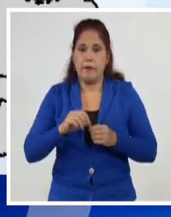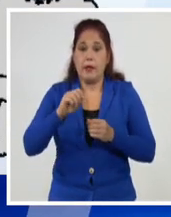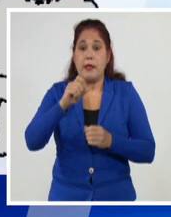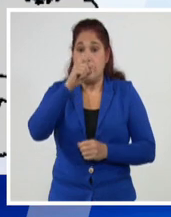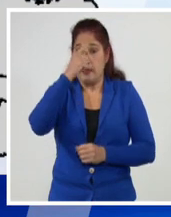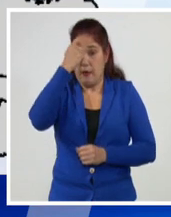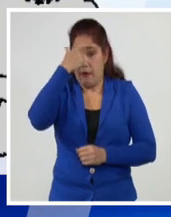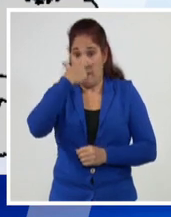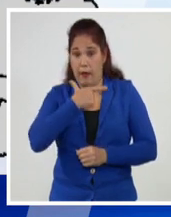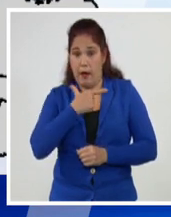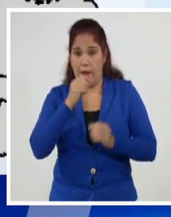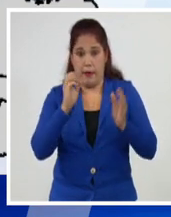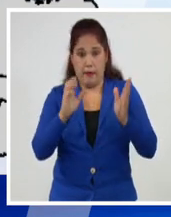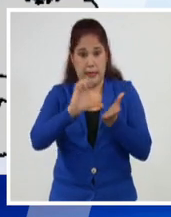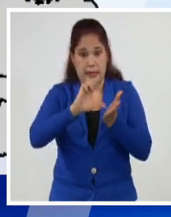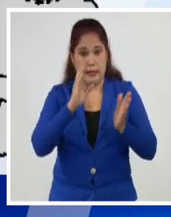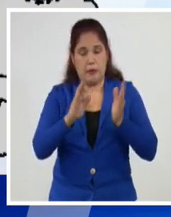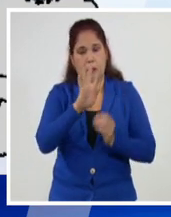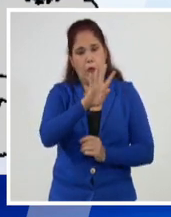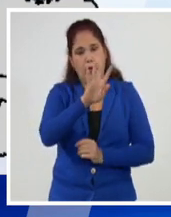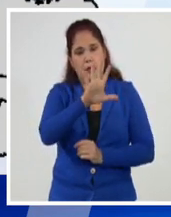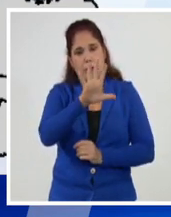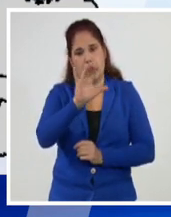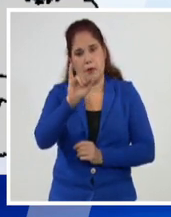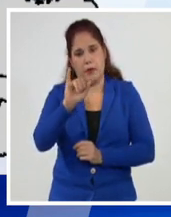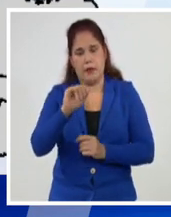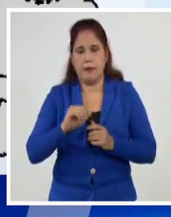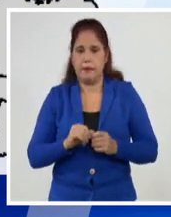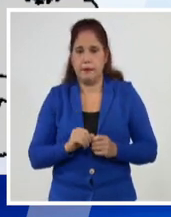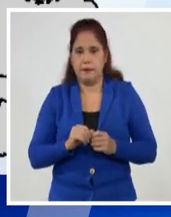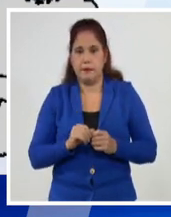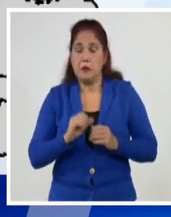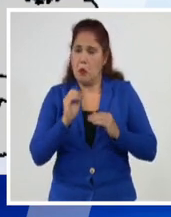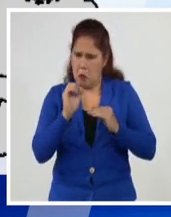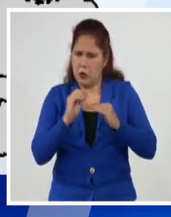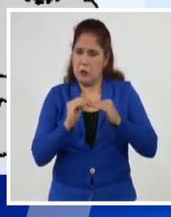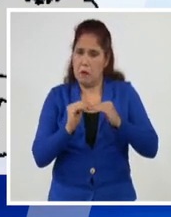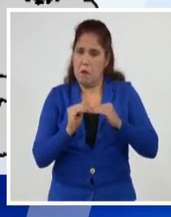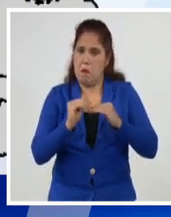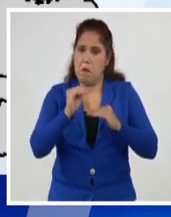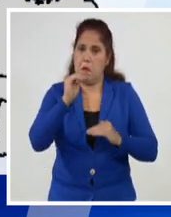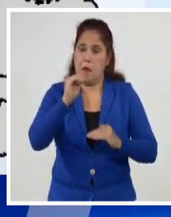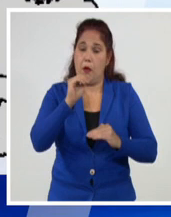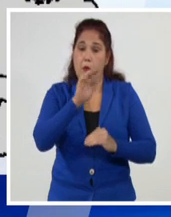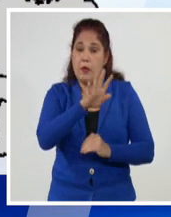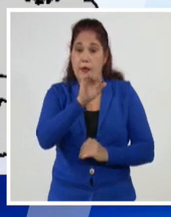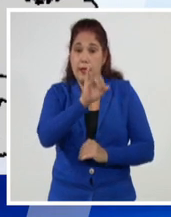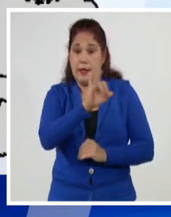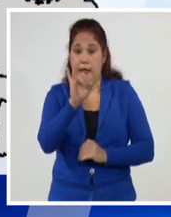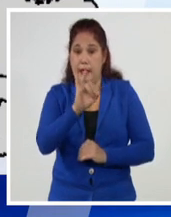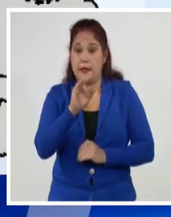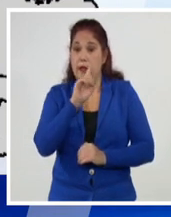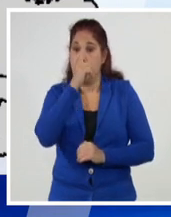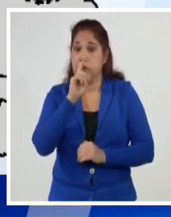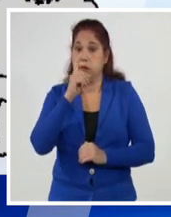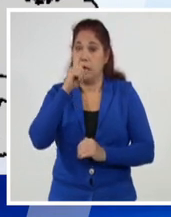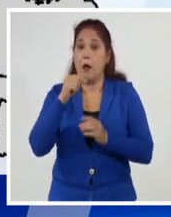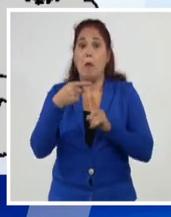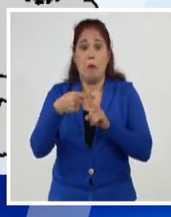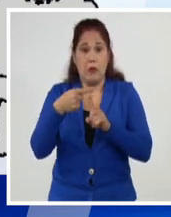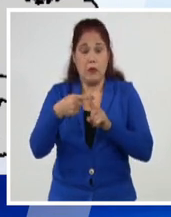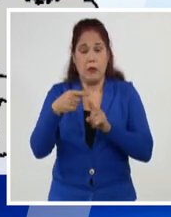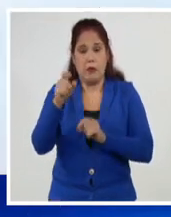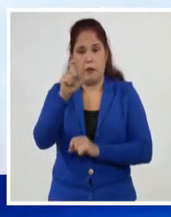registró 456 casos, en tanto ascendieron a 477 las muestras positivas en